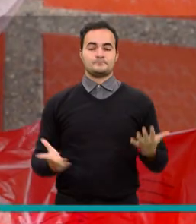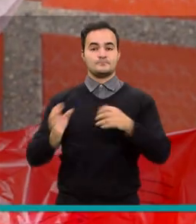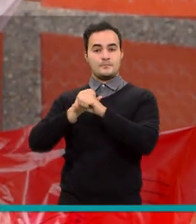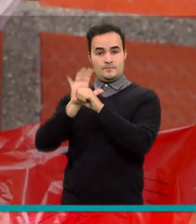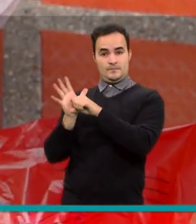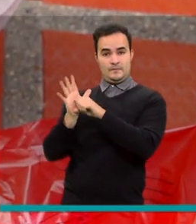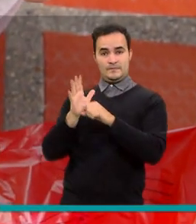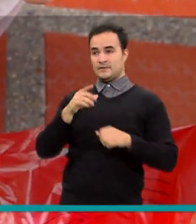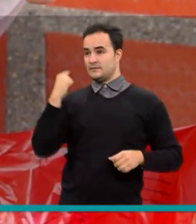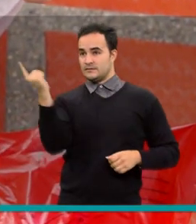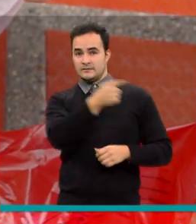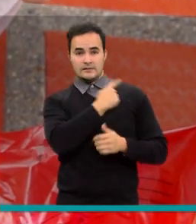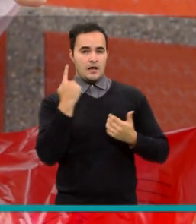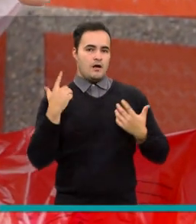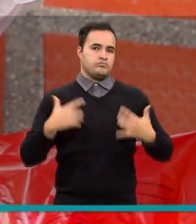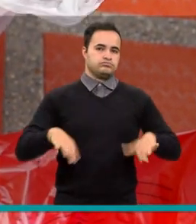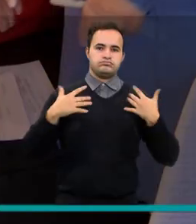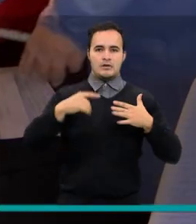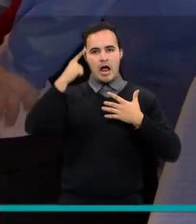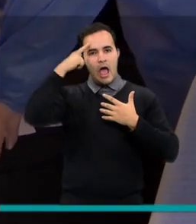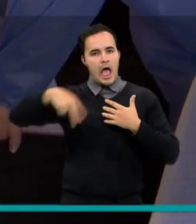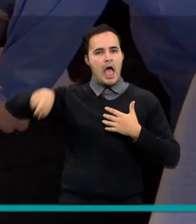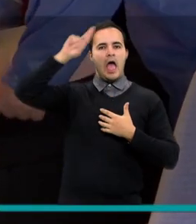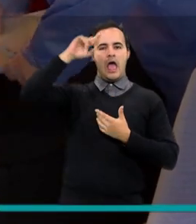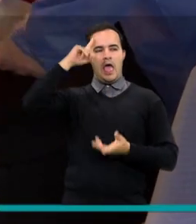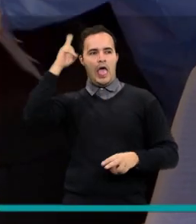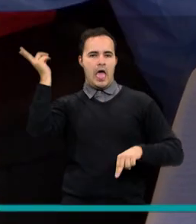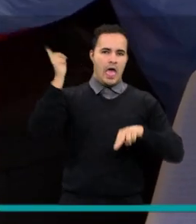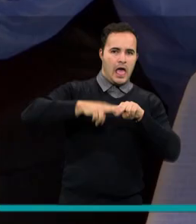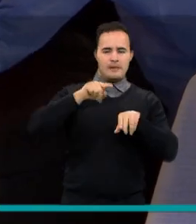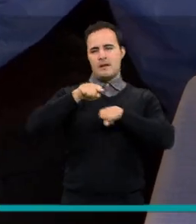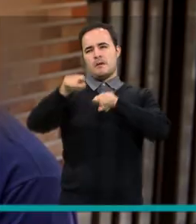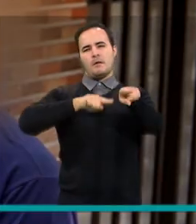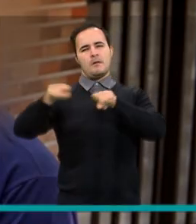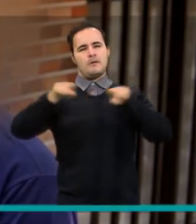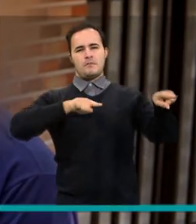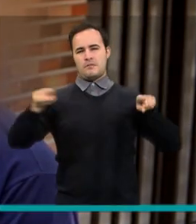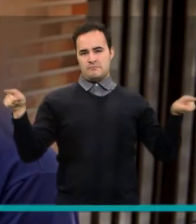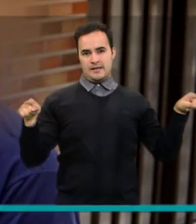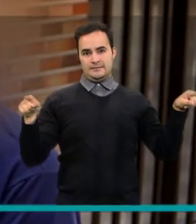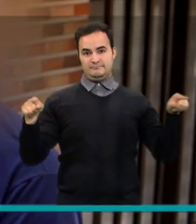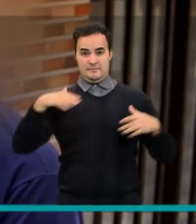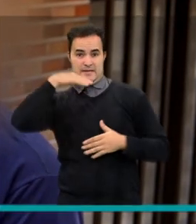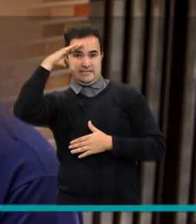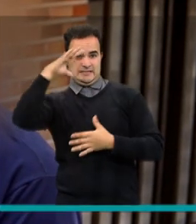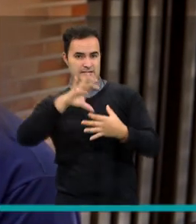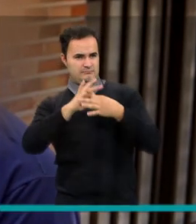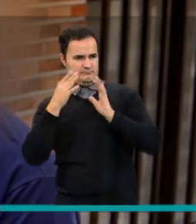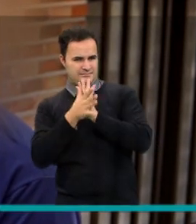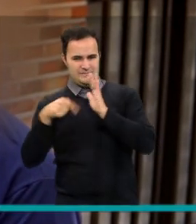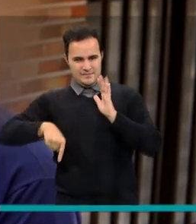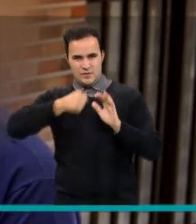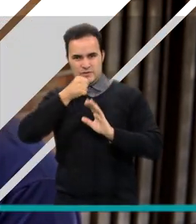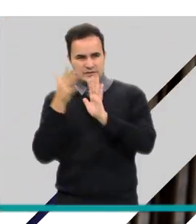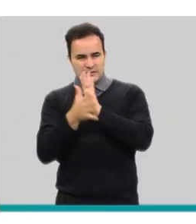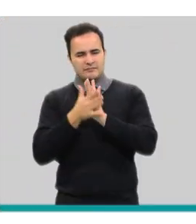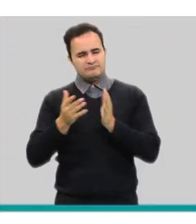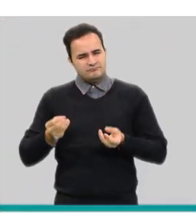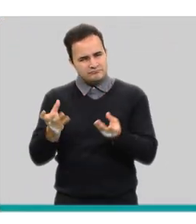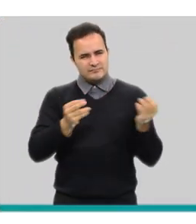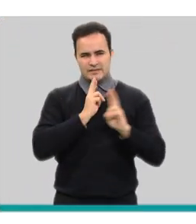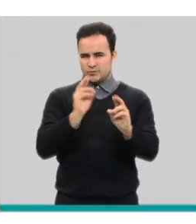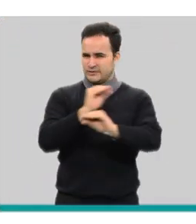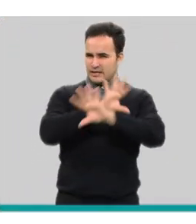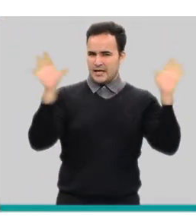La COVID-19 ha generado un sinfín de mitos y dudas en los ciudadanos que en Medellín Conecta TV ayudaremos a resolver.